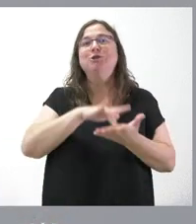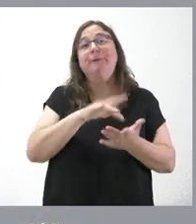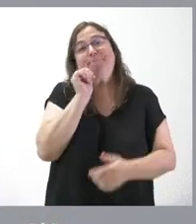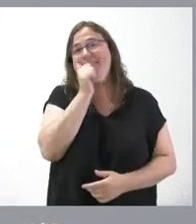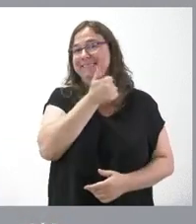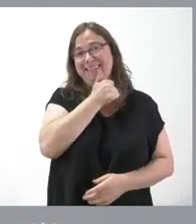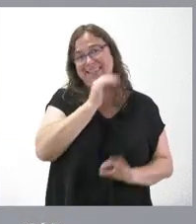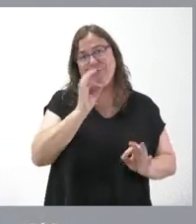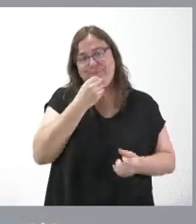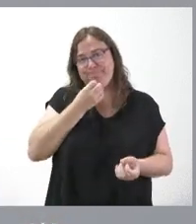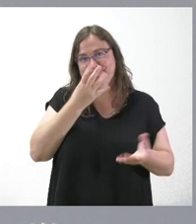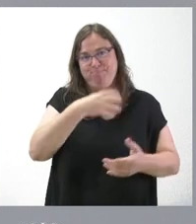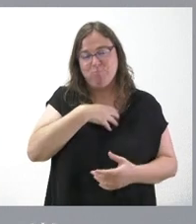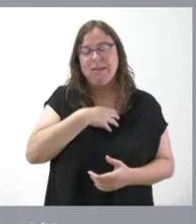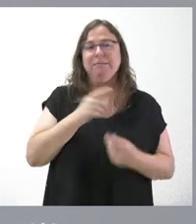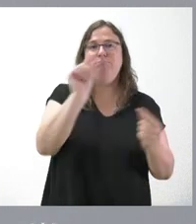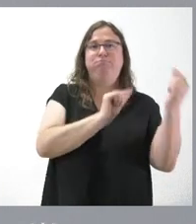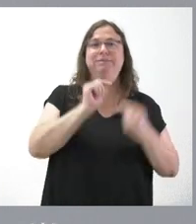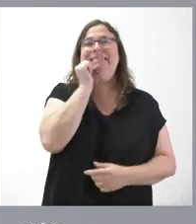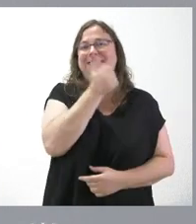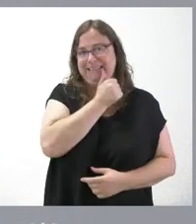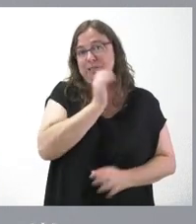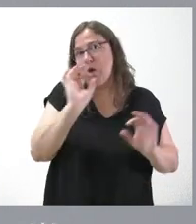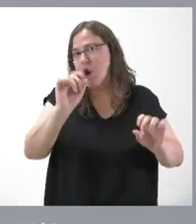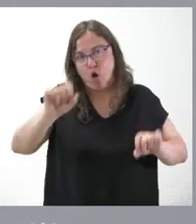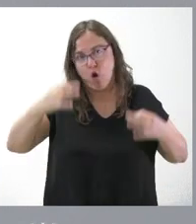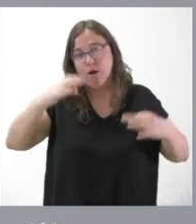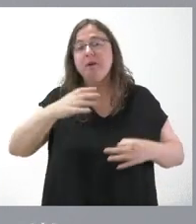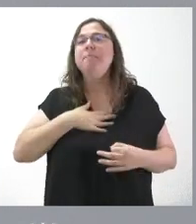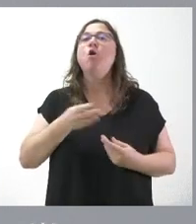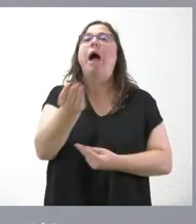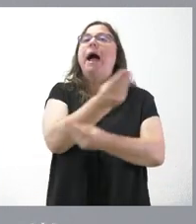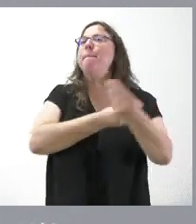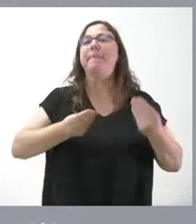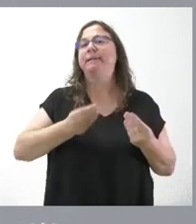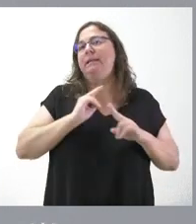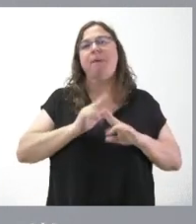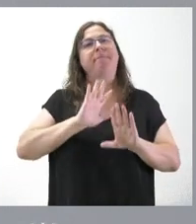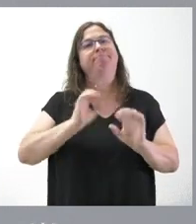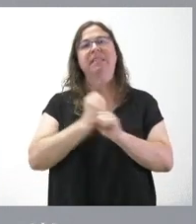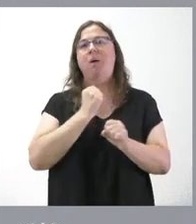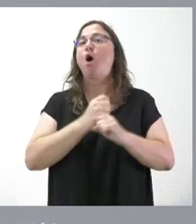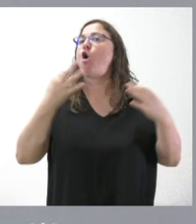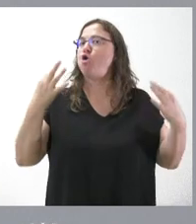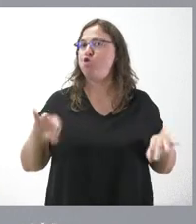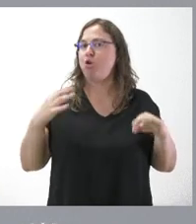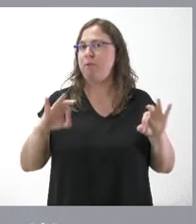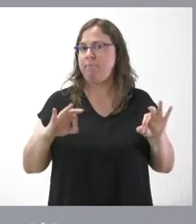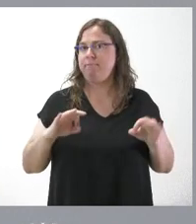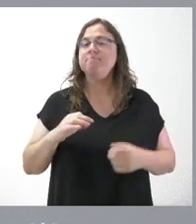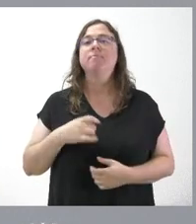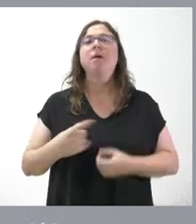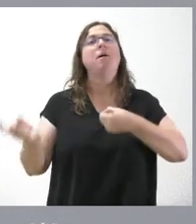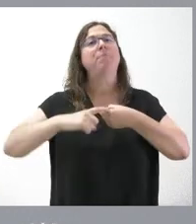de las deliberaciones, pero sí le puedo señalar que ha habido un ambiente claro de trabajo, de normalidad. Han asistido todos los